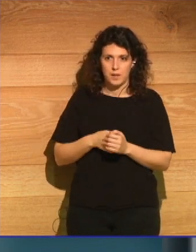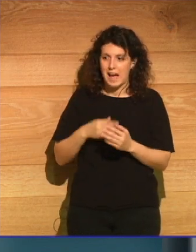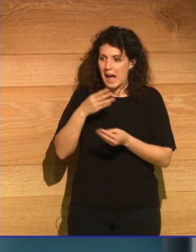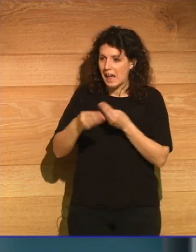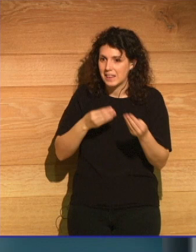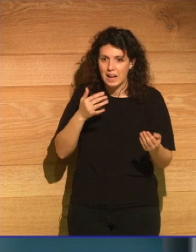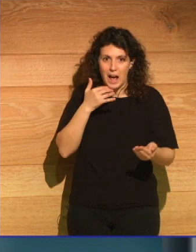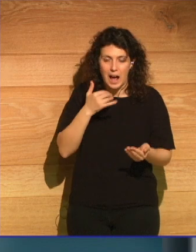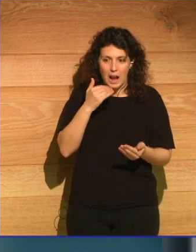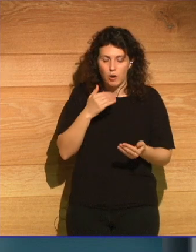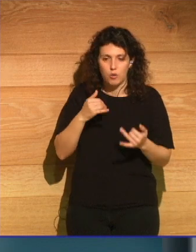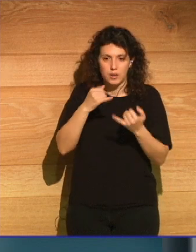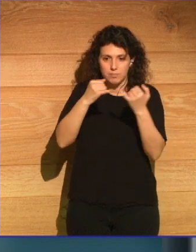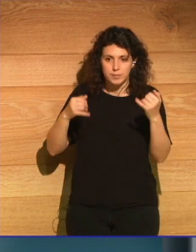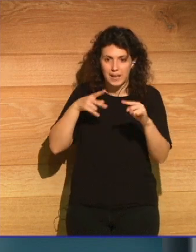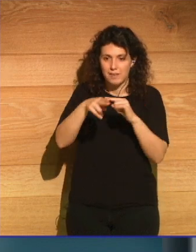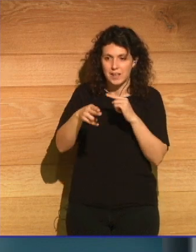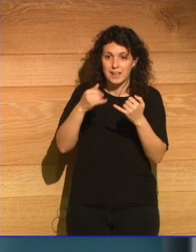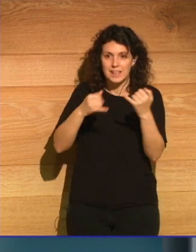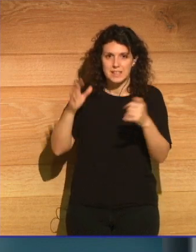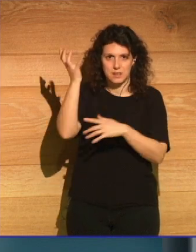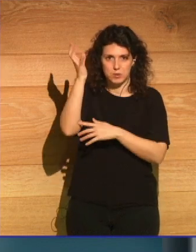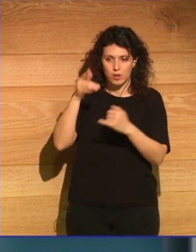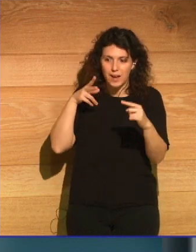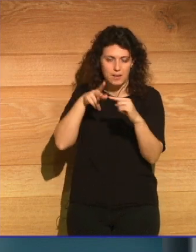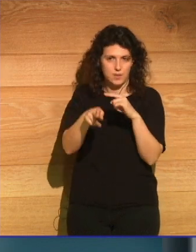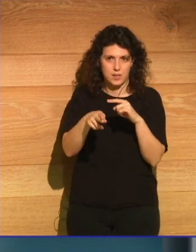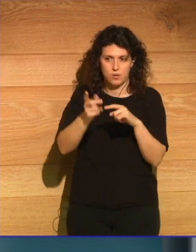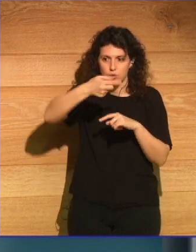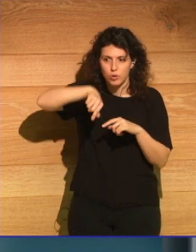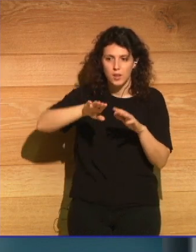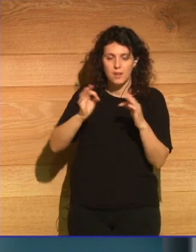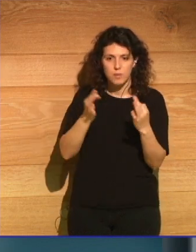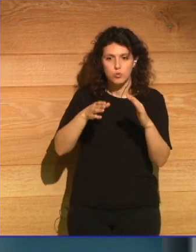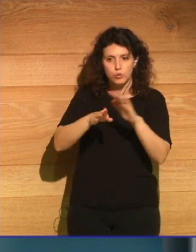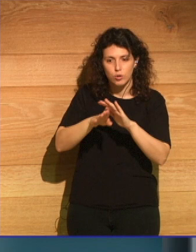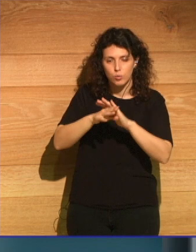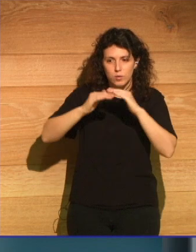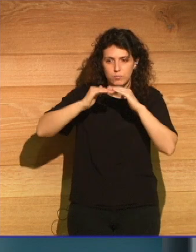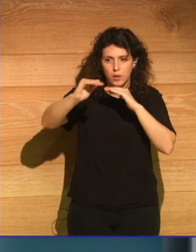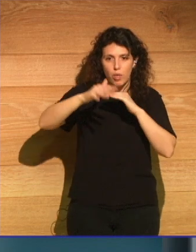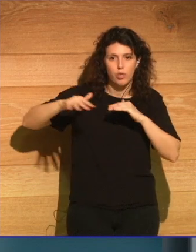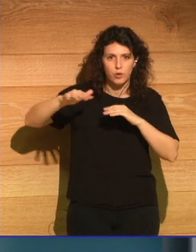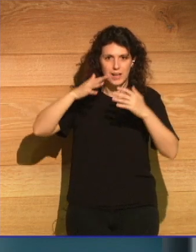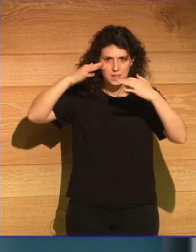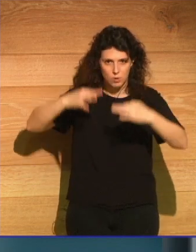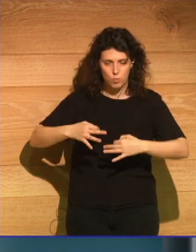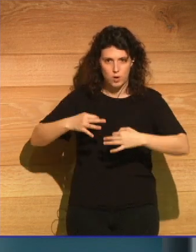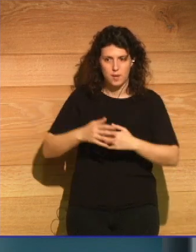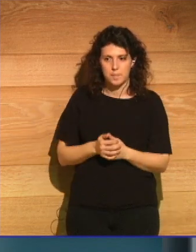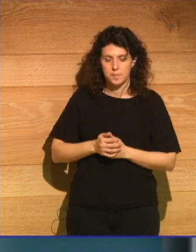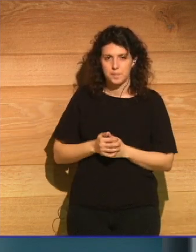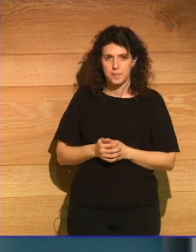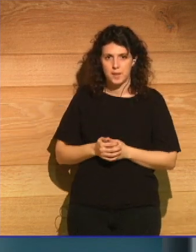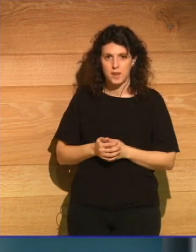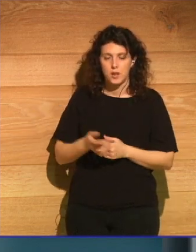algo por la crisis climatológica y mantenernos en un lugar más seguro, asegurarnos